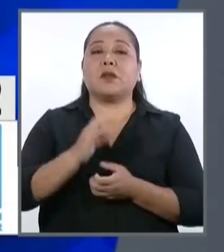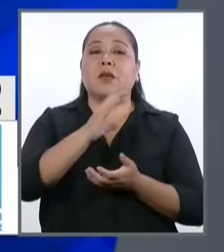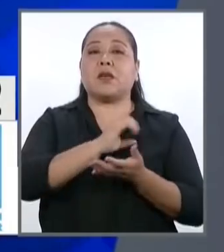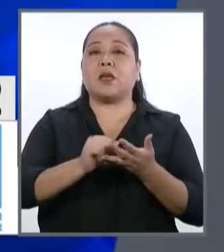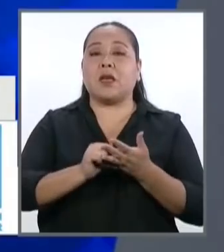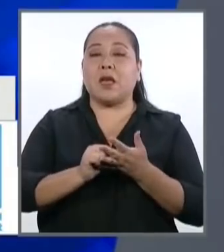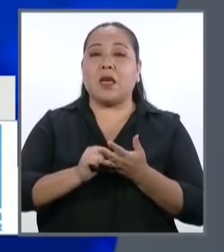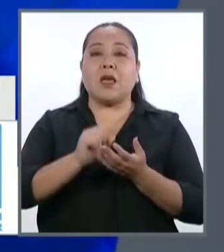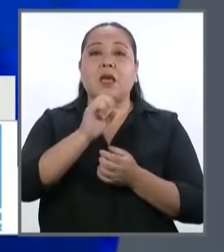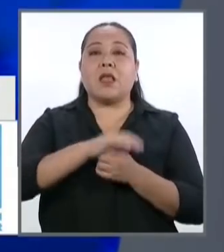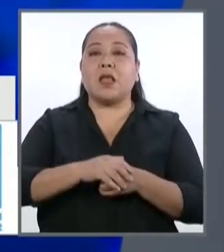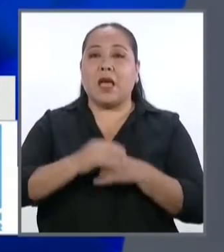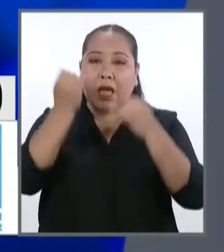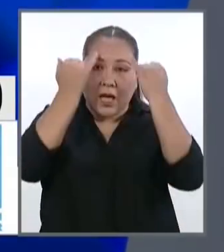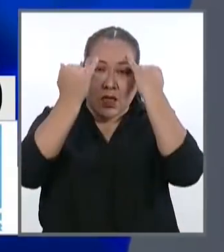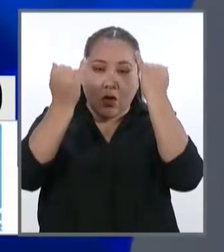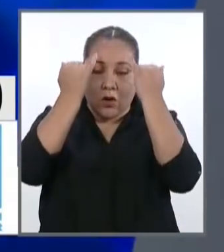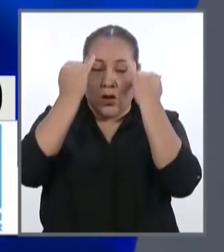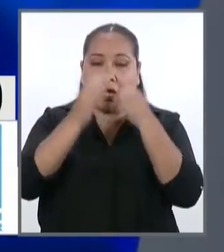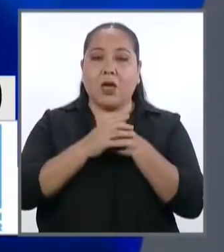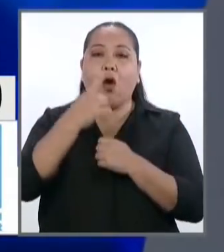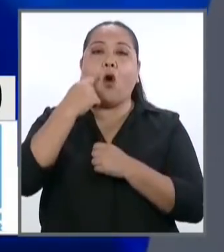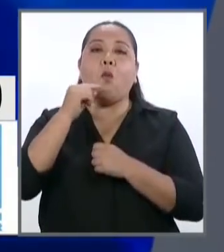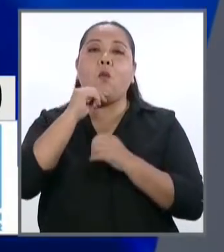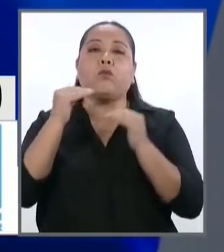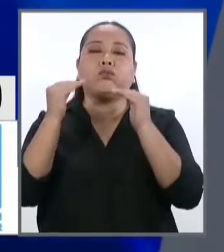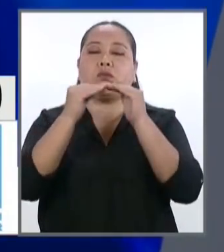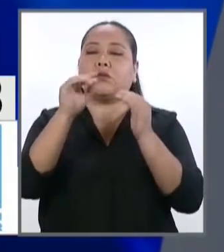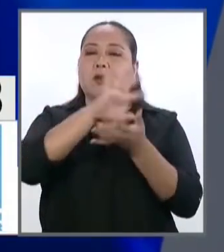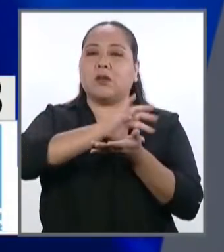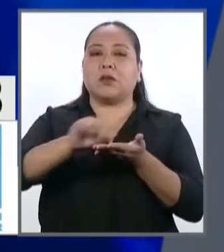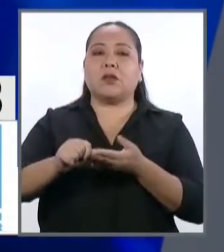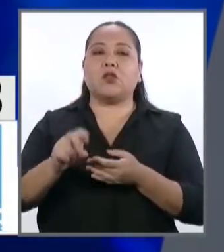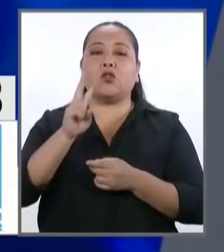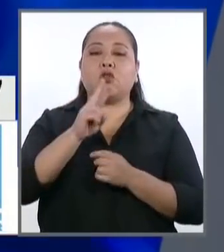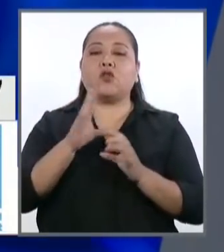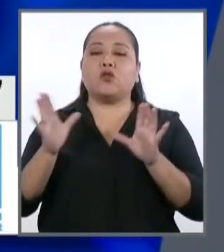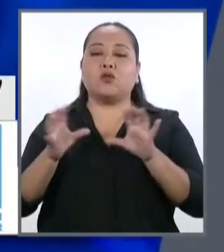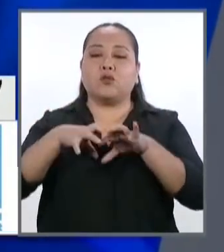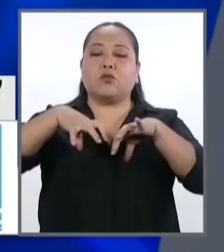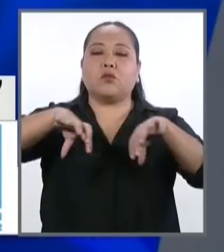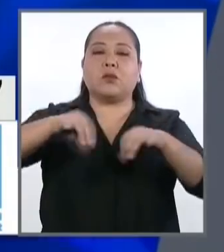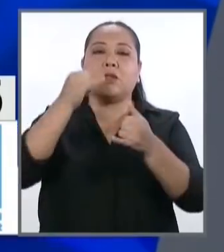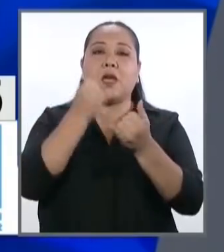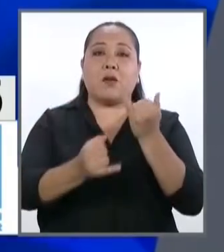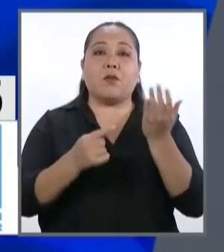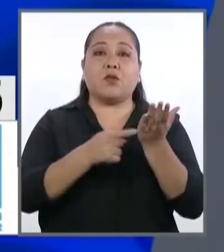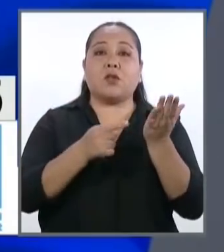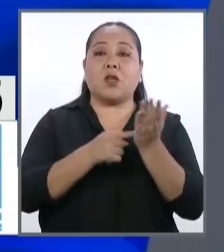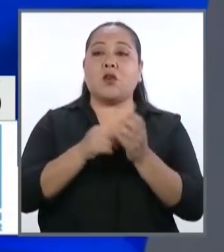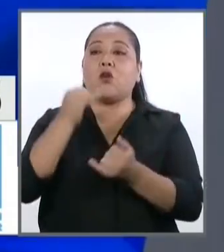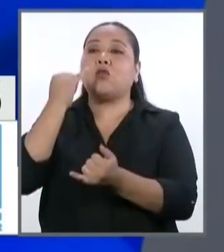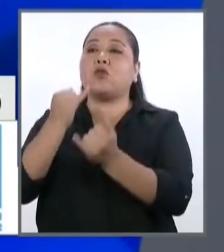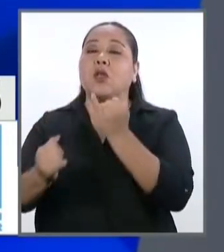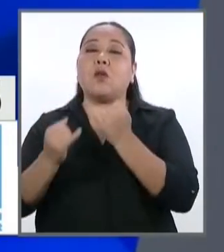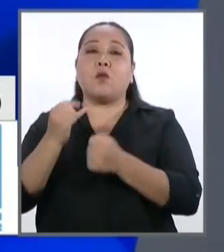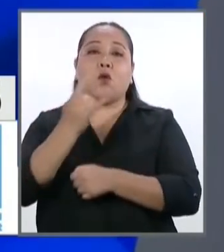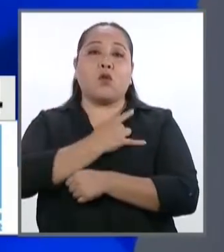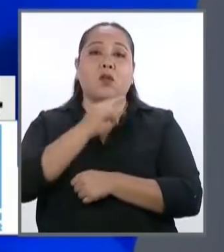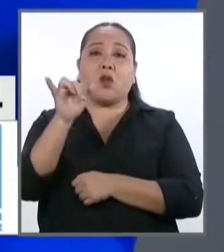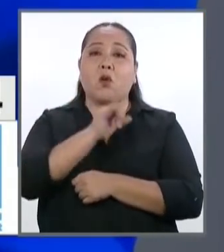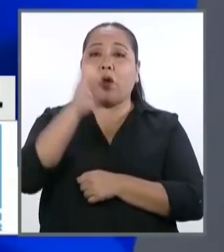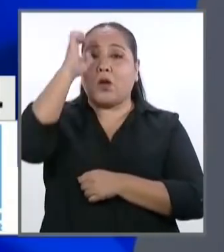de género de nuestro país. Crearemos dos tipos de bachillerato automático, técnico y universitario, como es Europa,